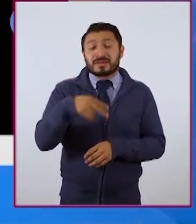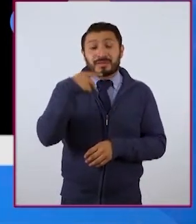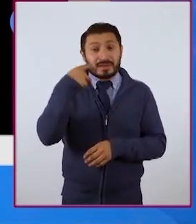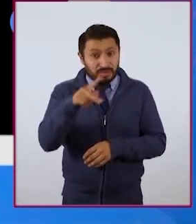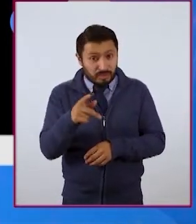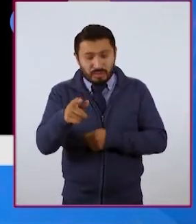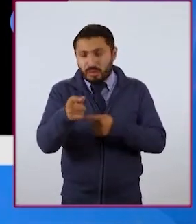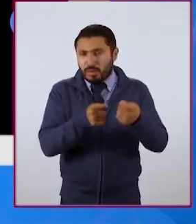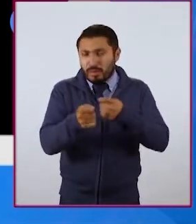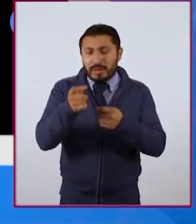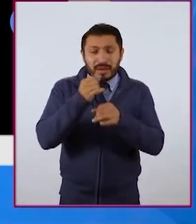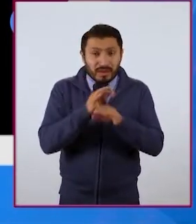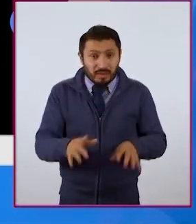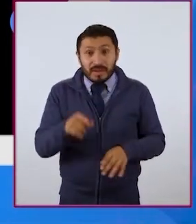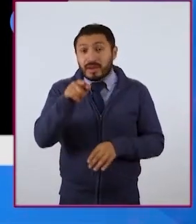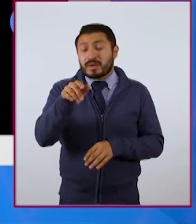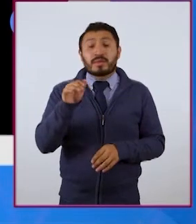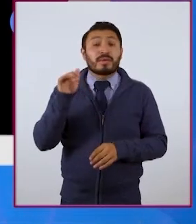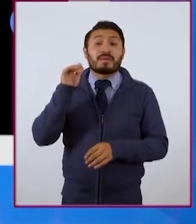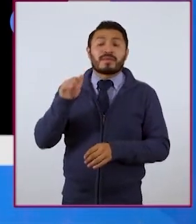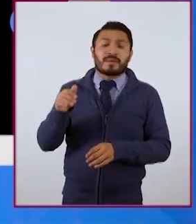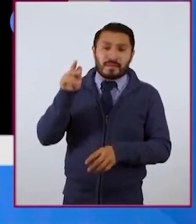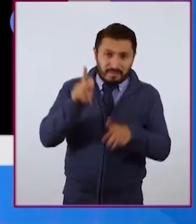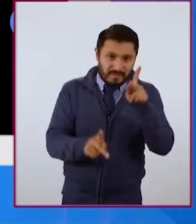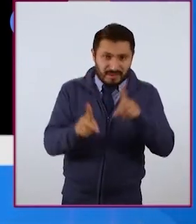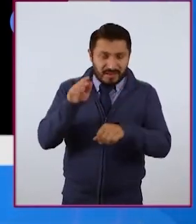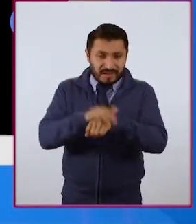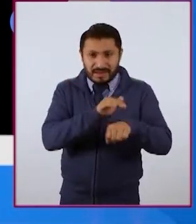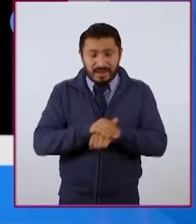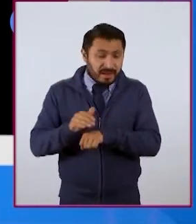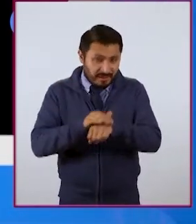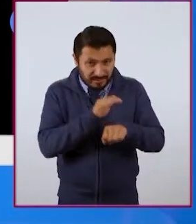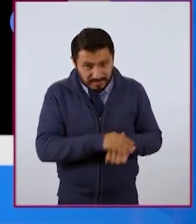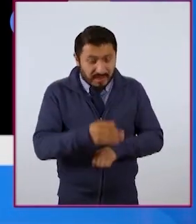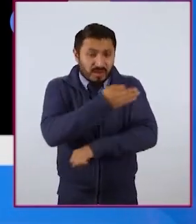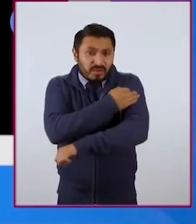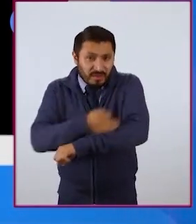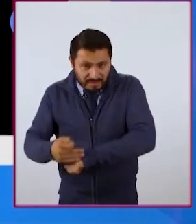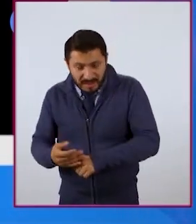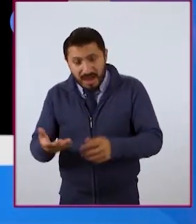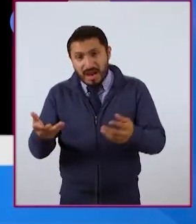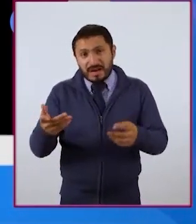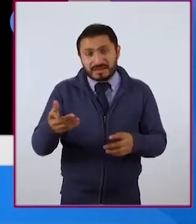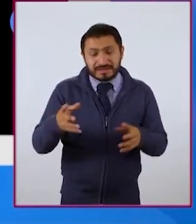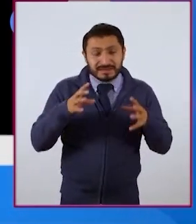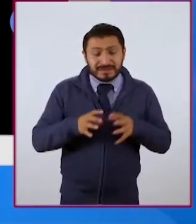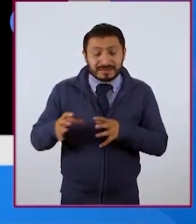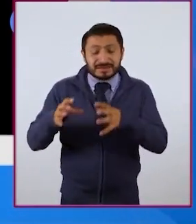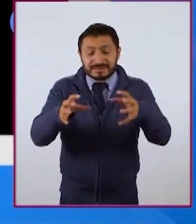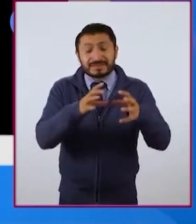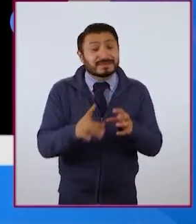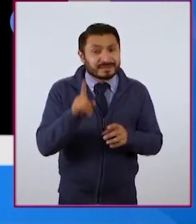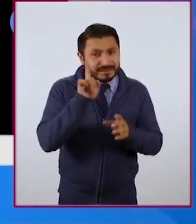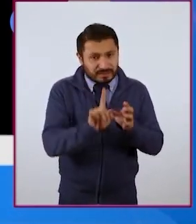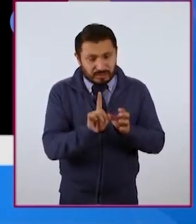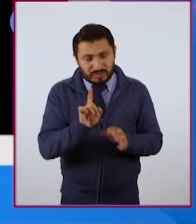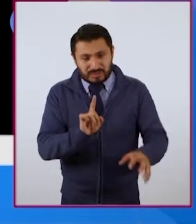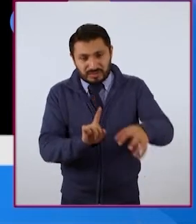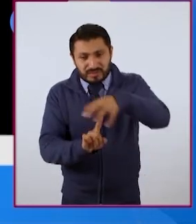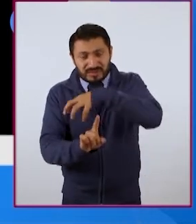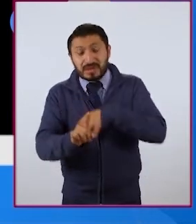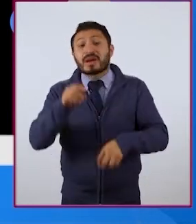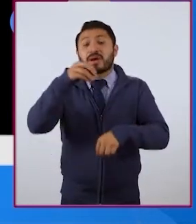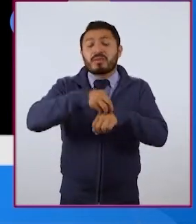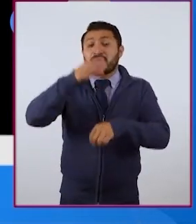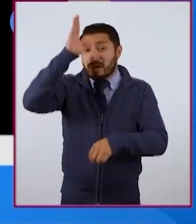y que hables, ¿no? Que hables con tus amigas y familiares, con tus amigos, con tus círculos más cercanos y que lleguen